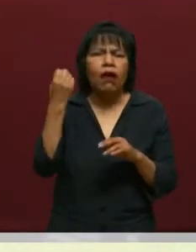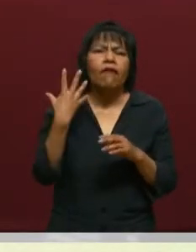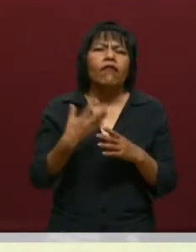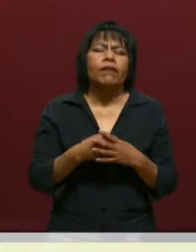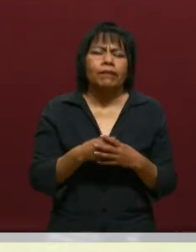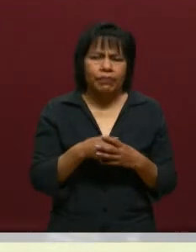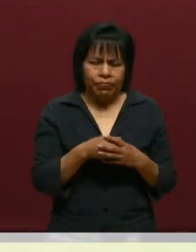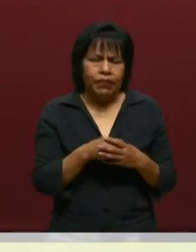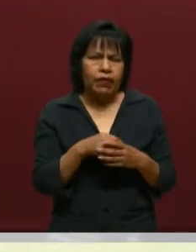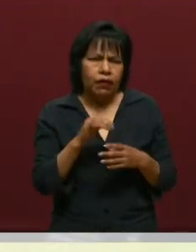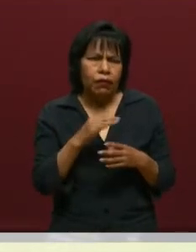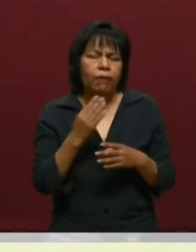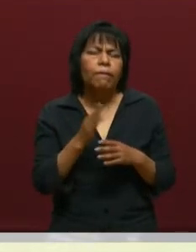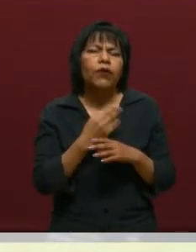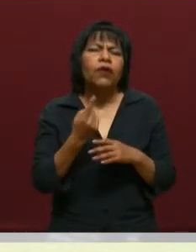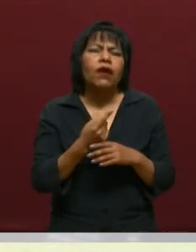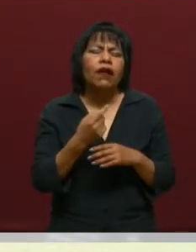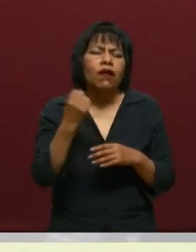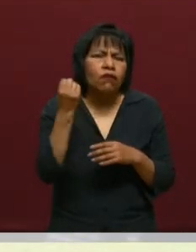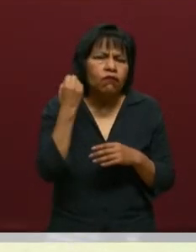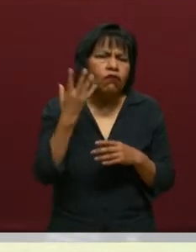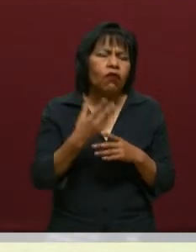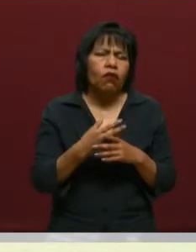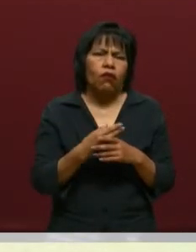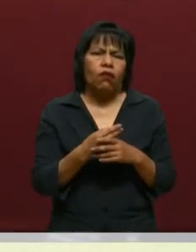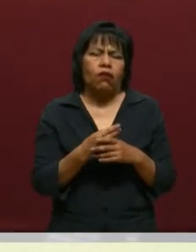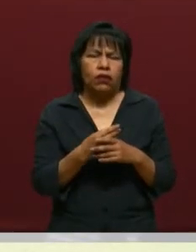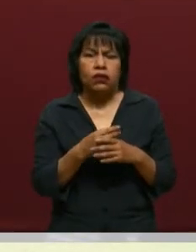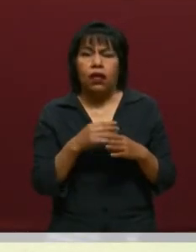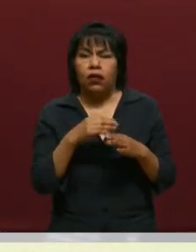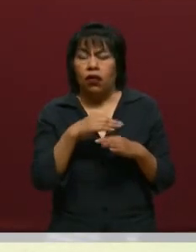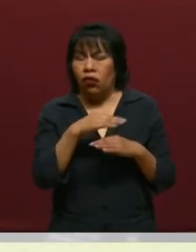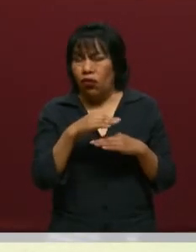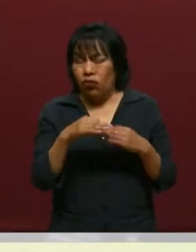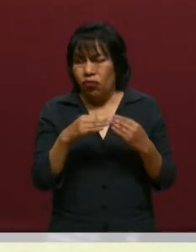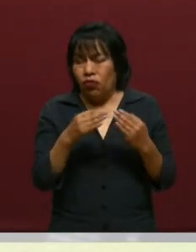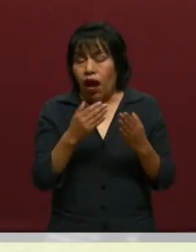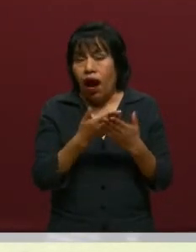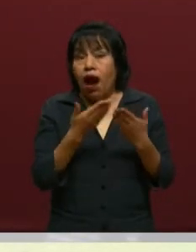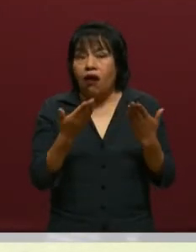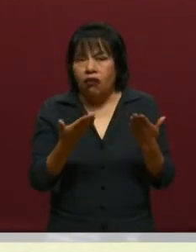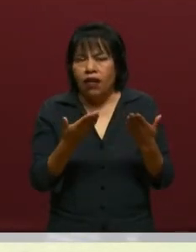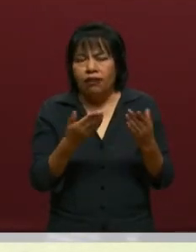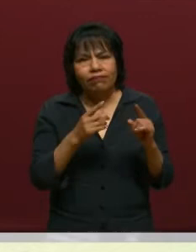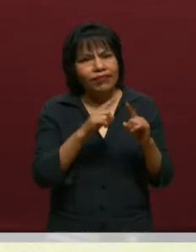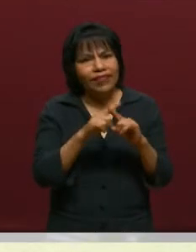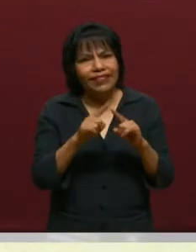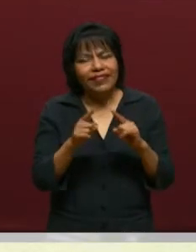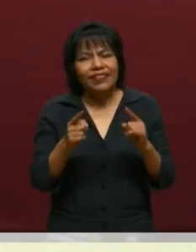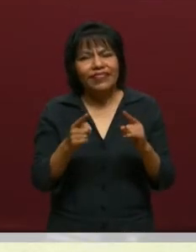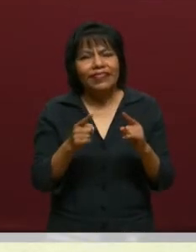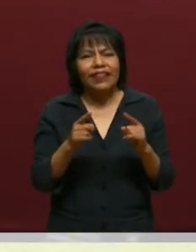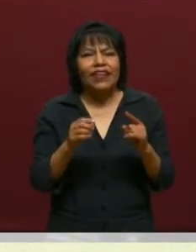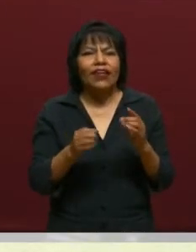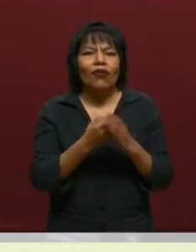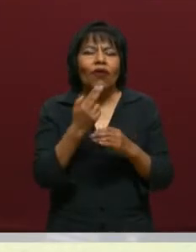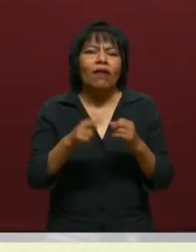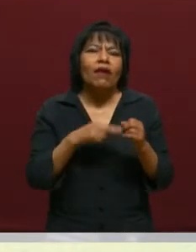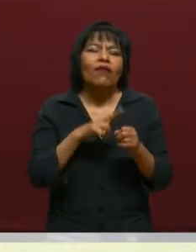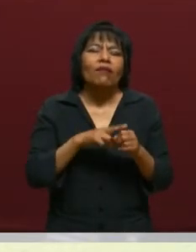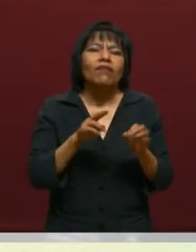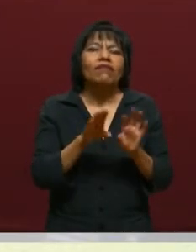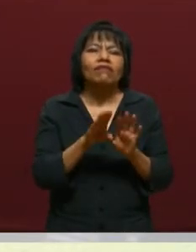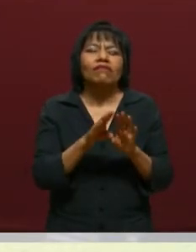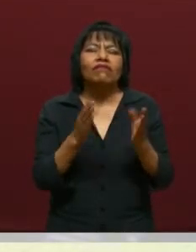¿verdad? Porque es este foro que se da en condiciones con esta nueva normalidad. Así es.